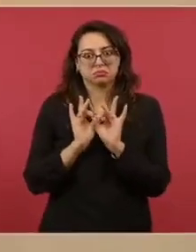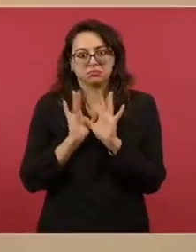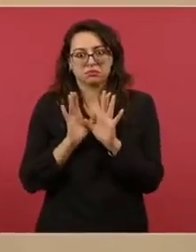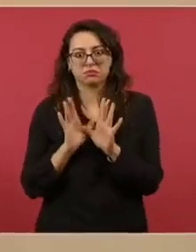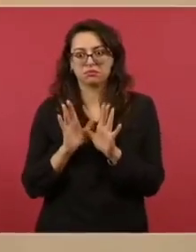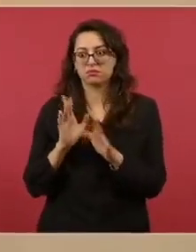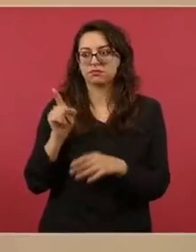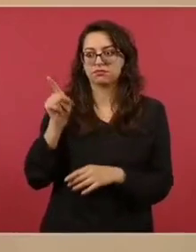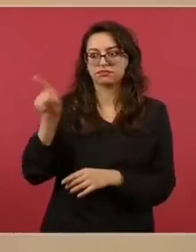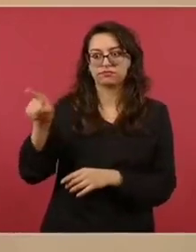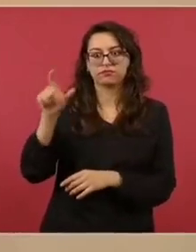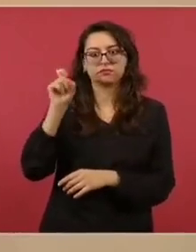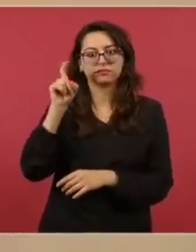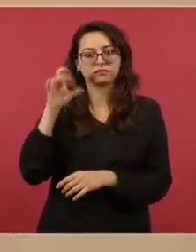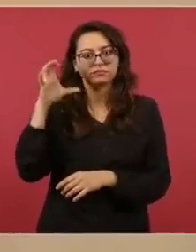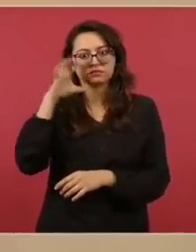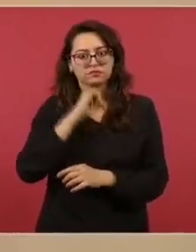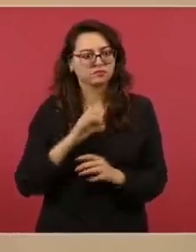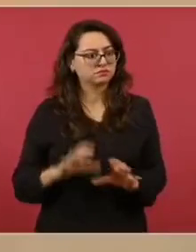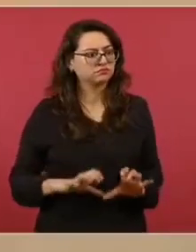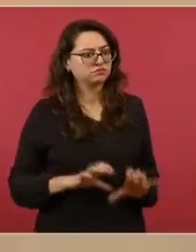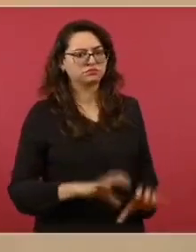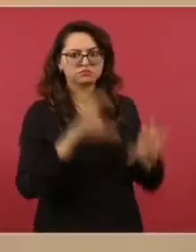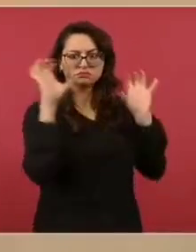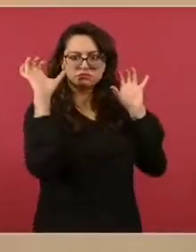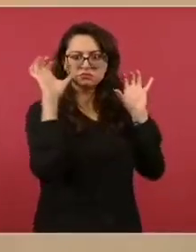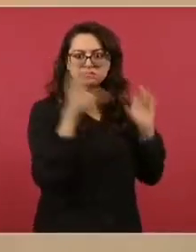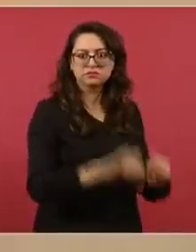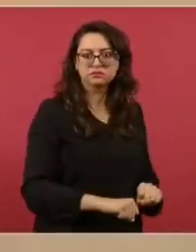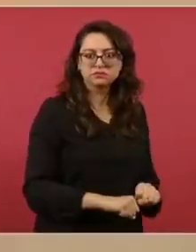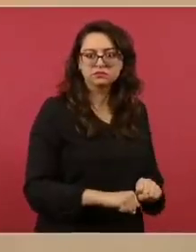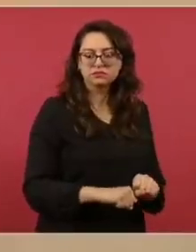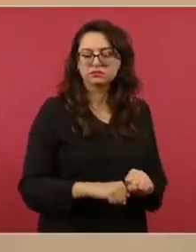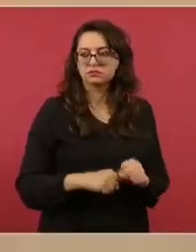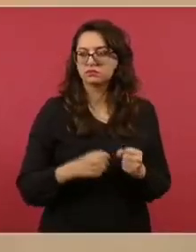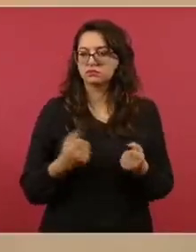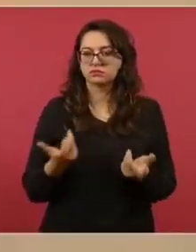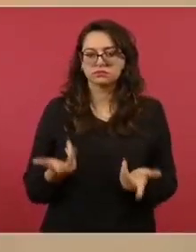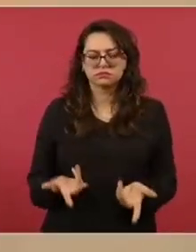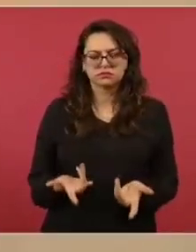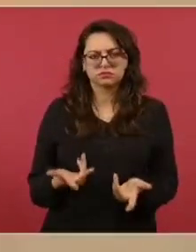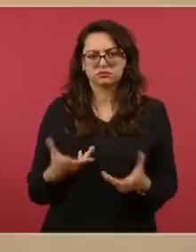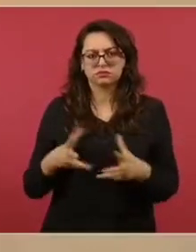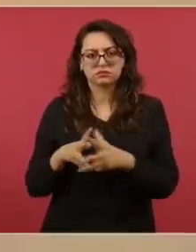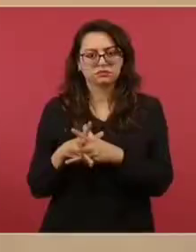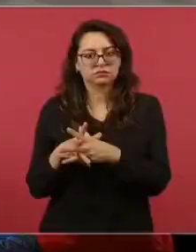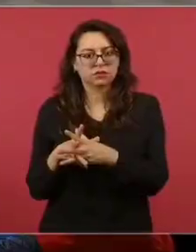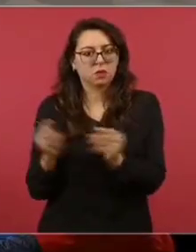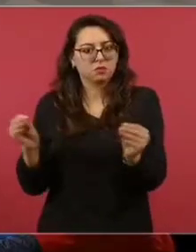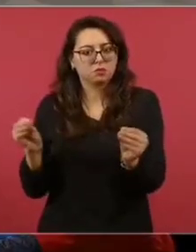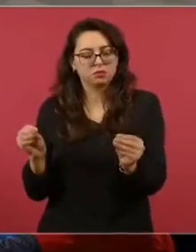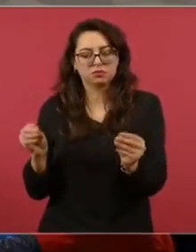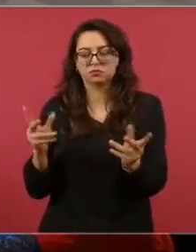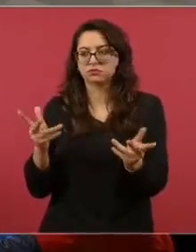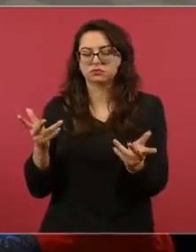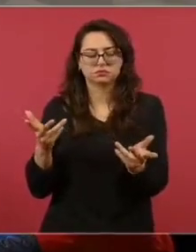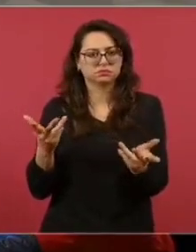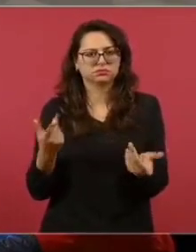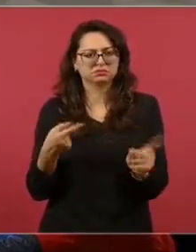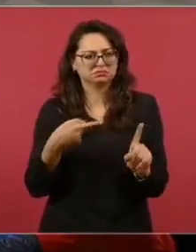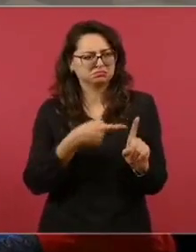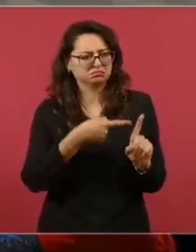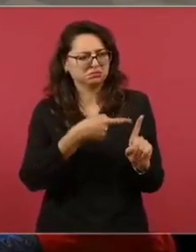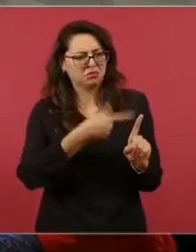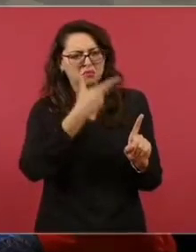de Justicia del estado de Aguascalientes y que en ese tiempo se desempeñaban como escolta del exgobernador Martín